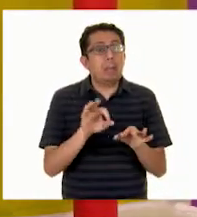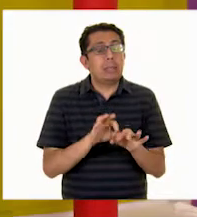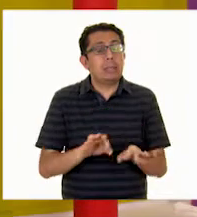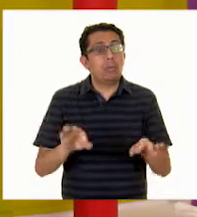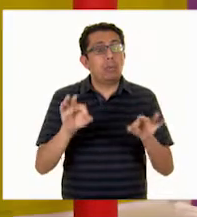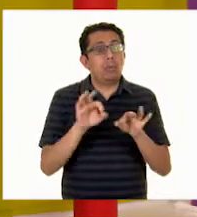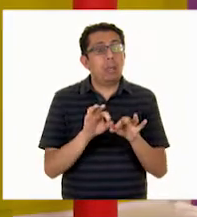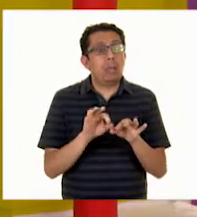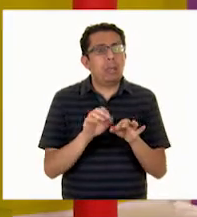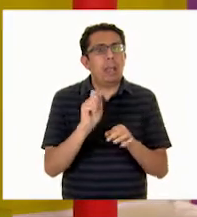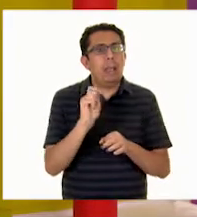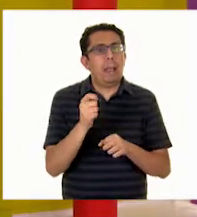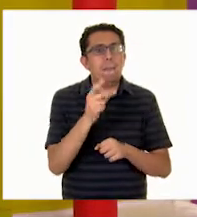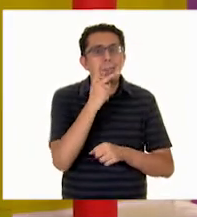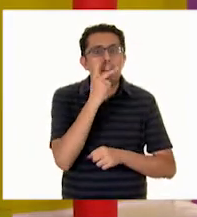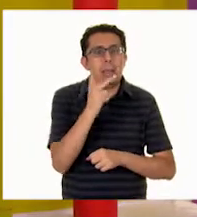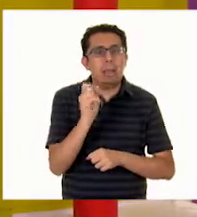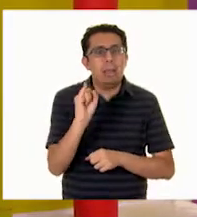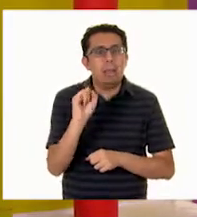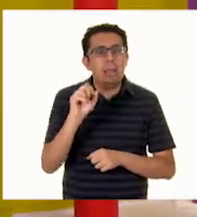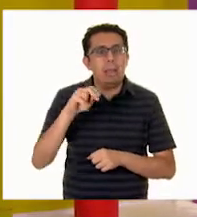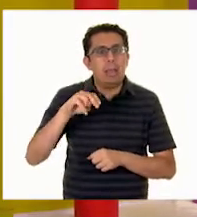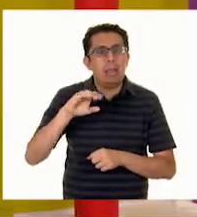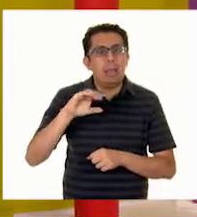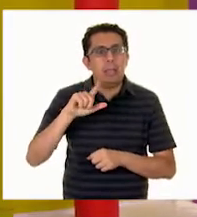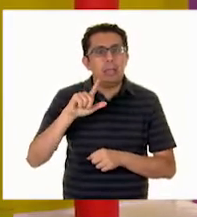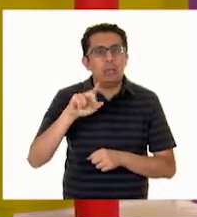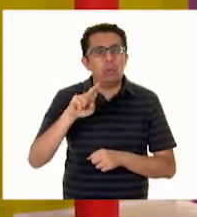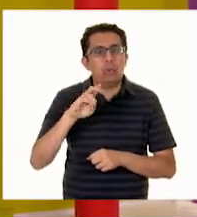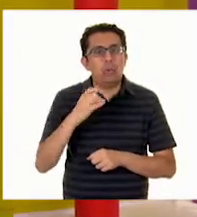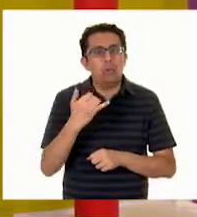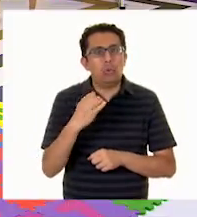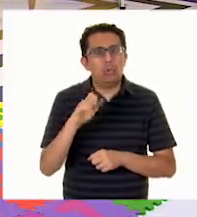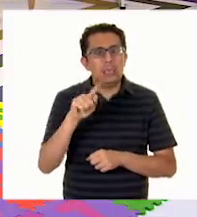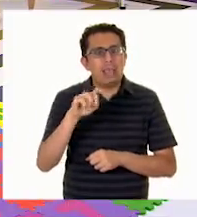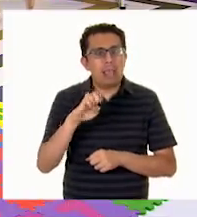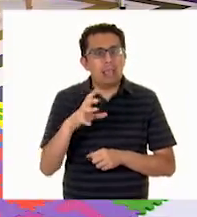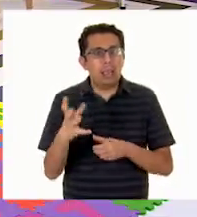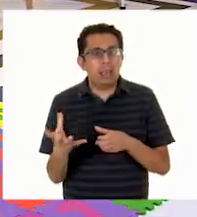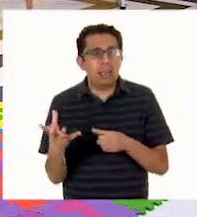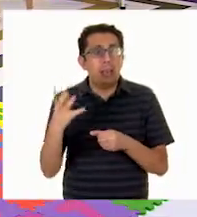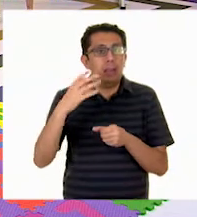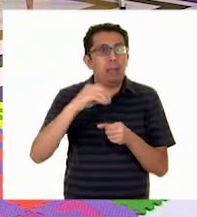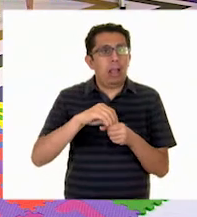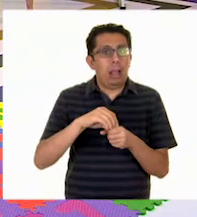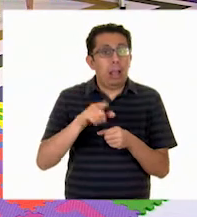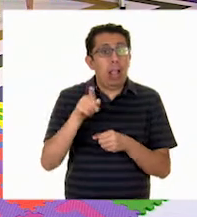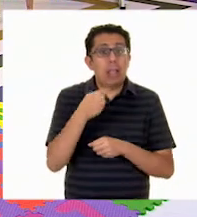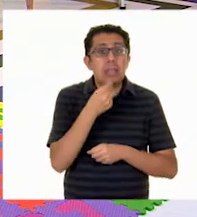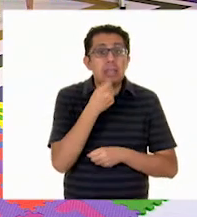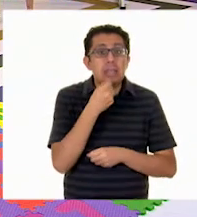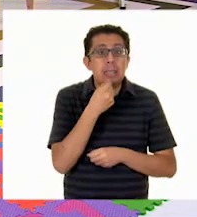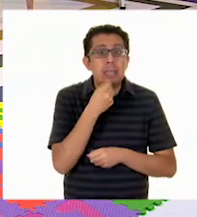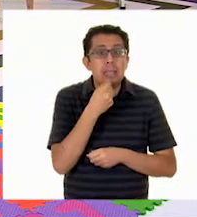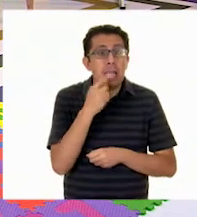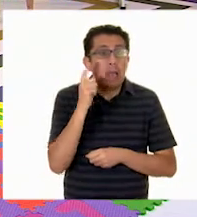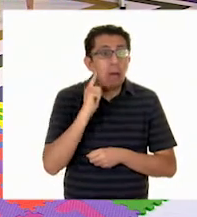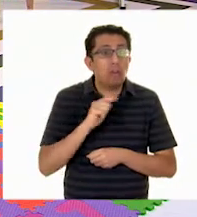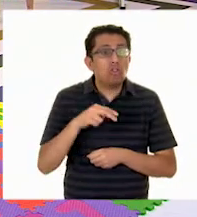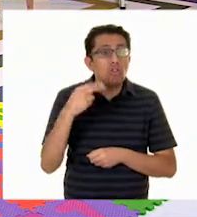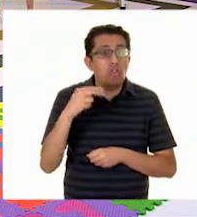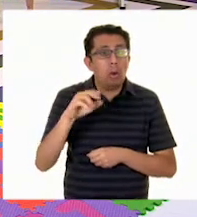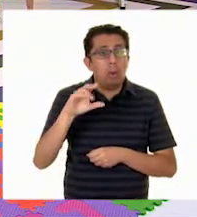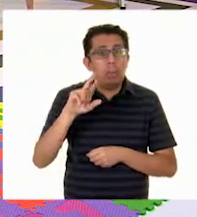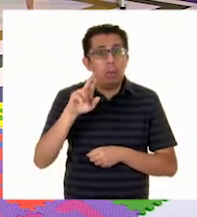palabra incluyente y el lenguaje inclusivo. Y hay una niña que se llama Cristina, a quien